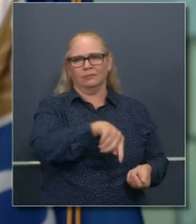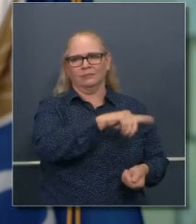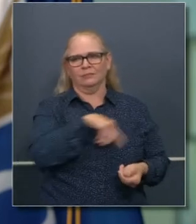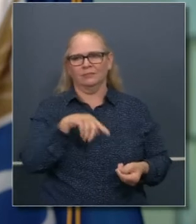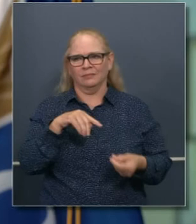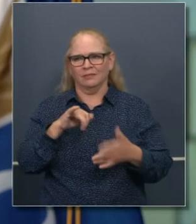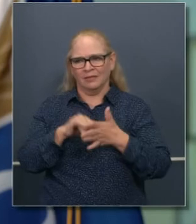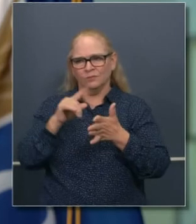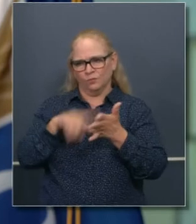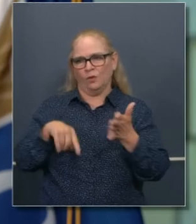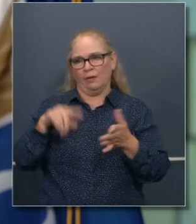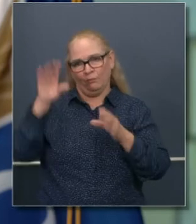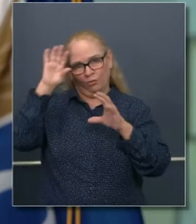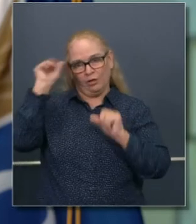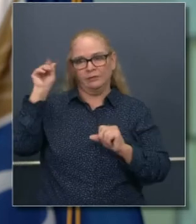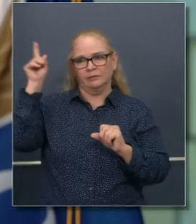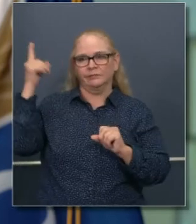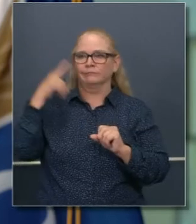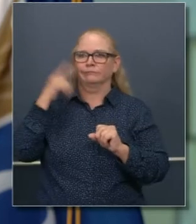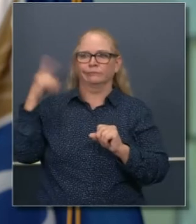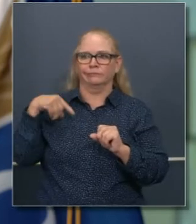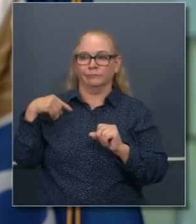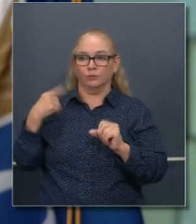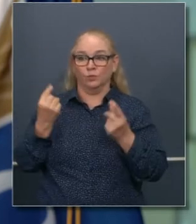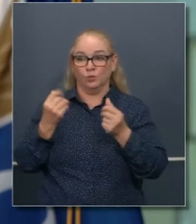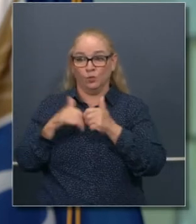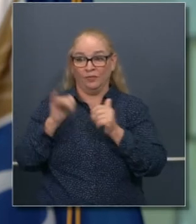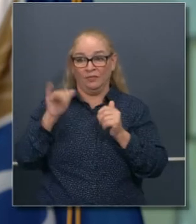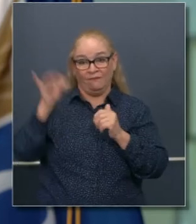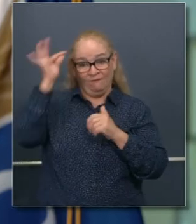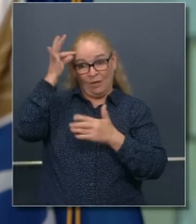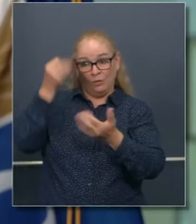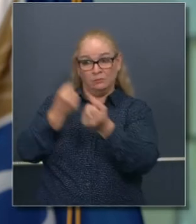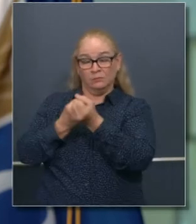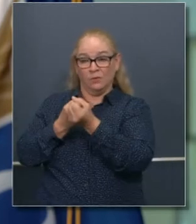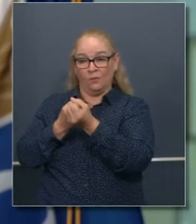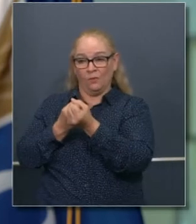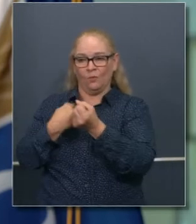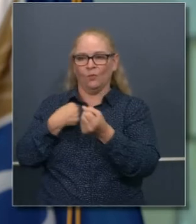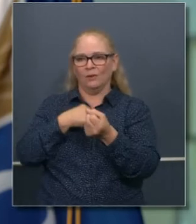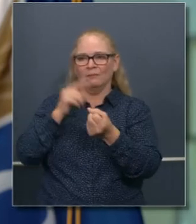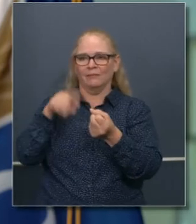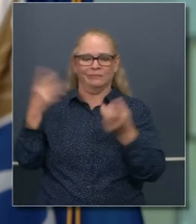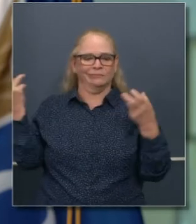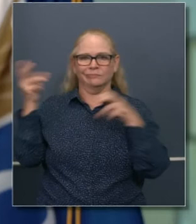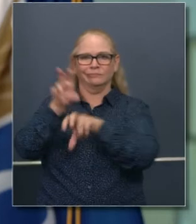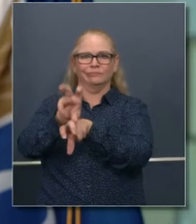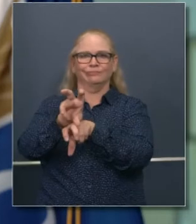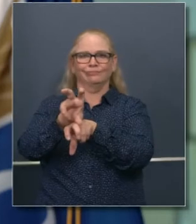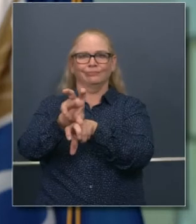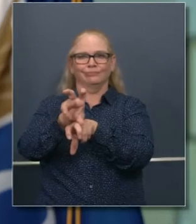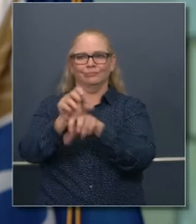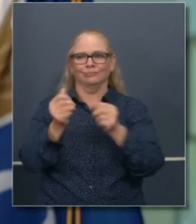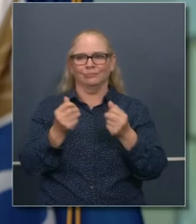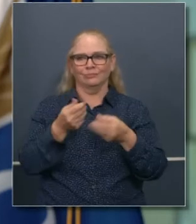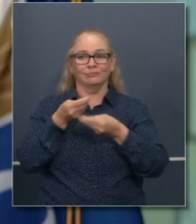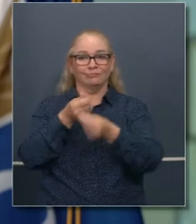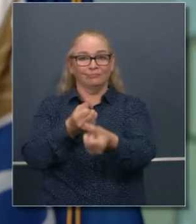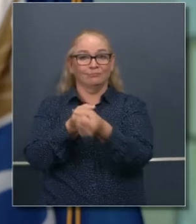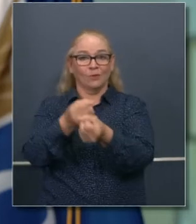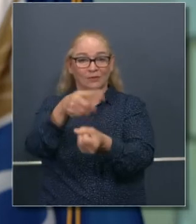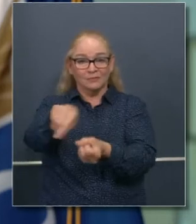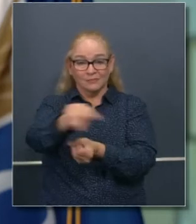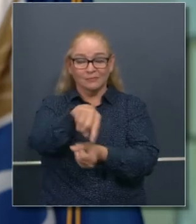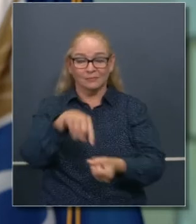que hará falta para recibir ese apoyo federal, ese suplemento al